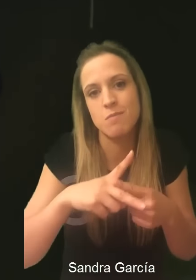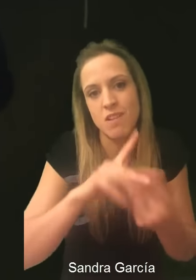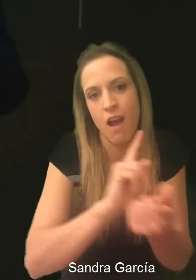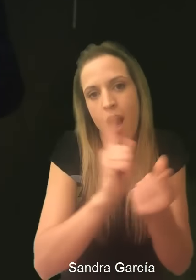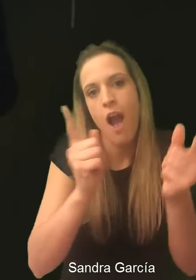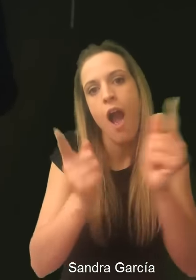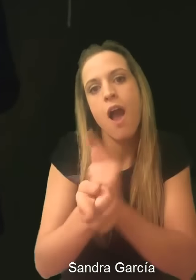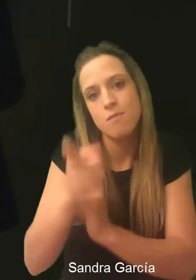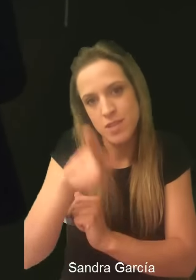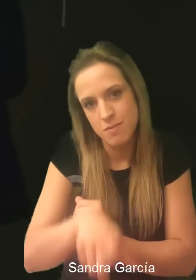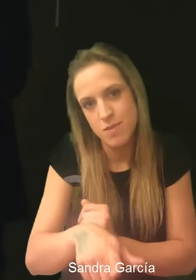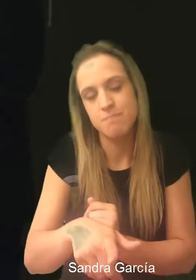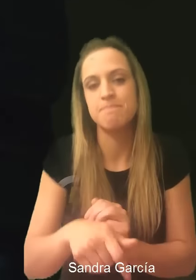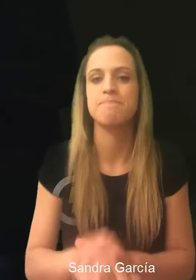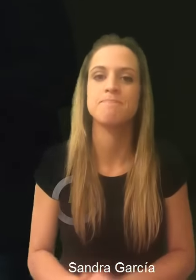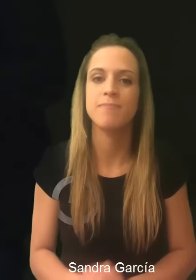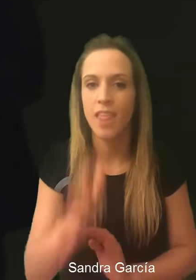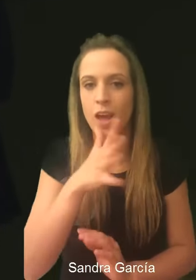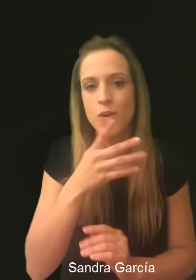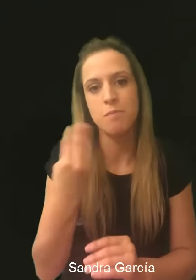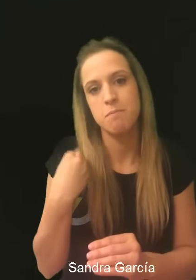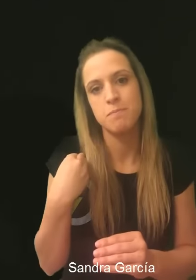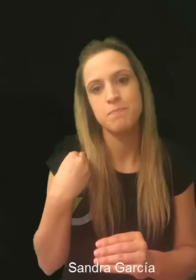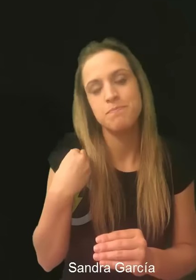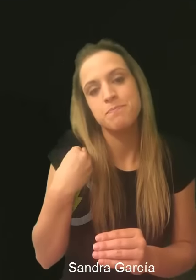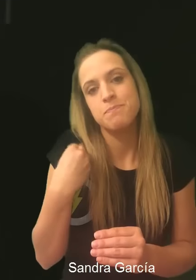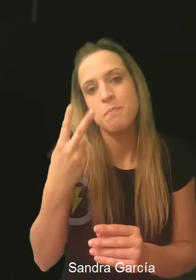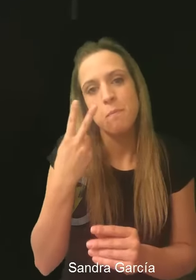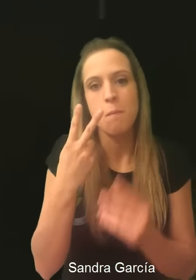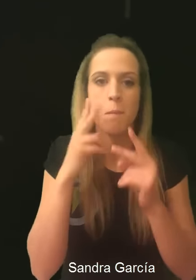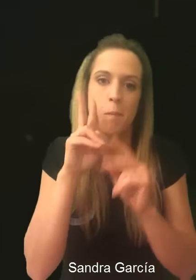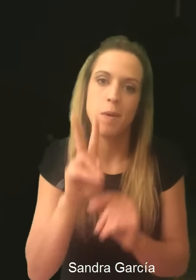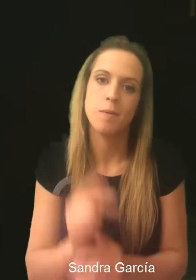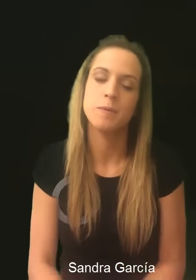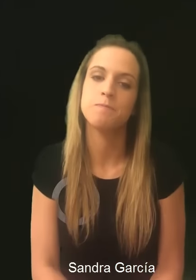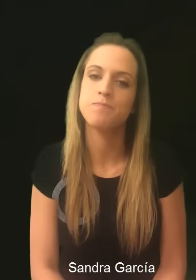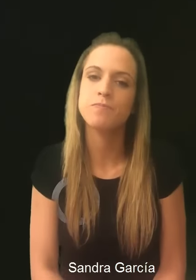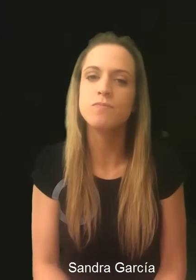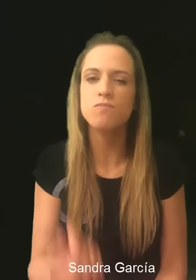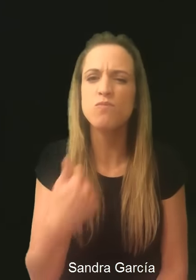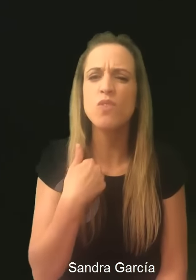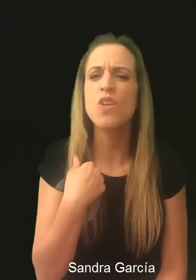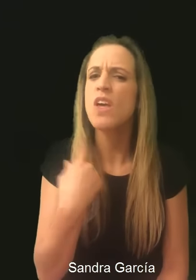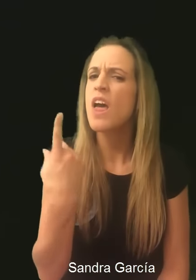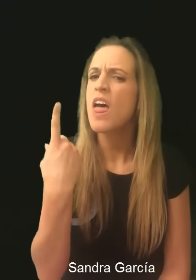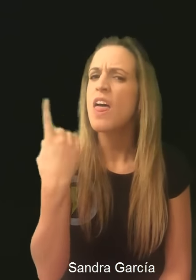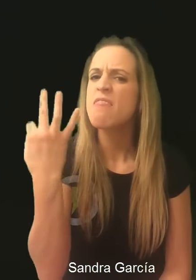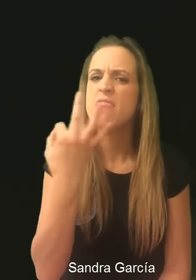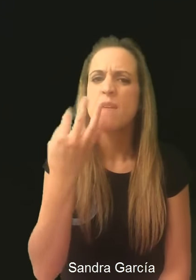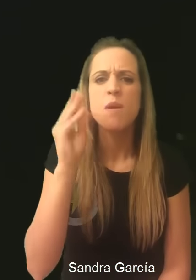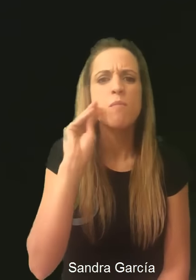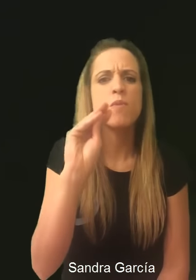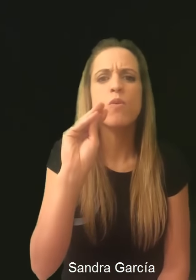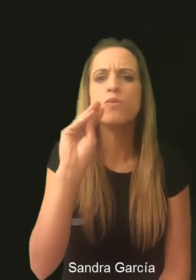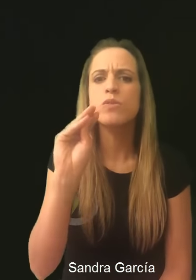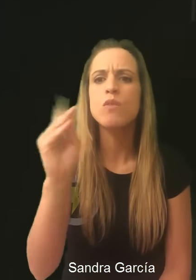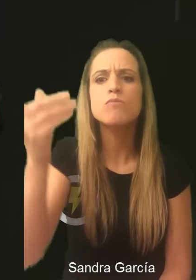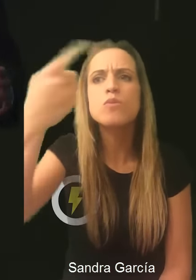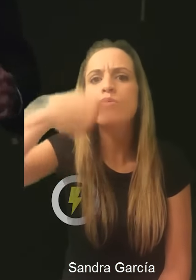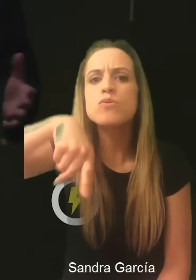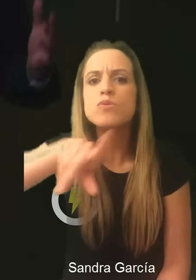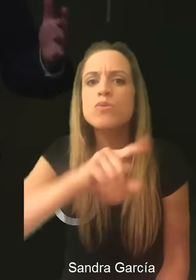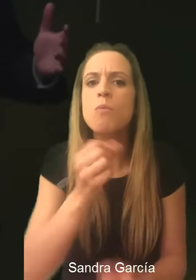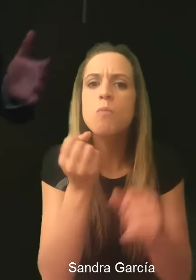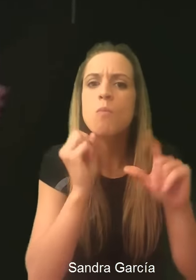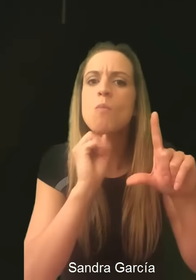las herramientas cambian y es lo que vamos a ver ahora mismo aquí. Bueno, os tengo que preguntar una cosa. ¿Quién de aquí